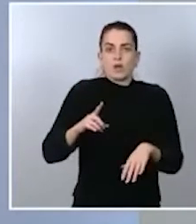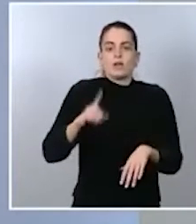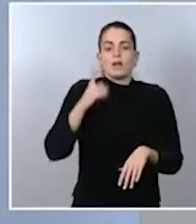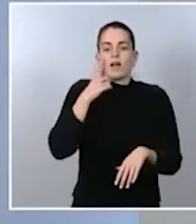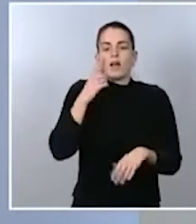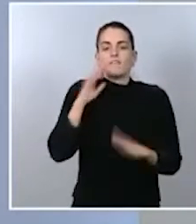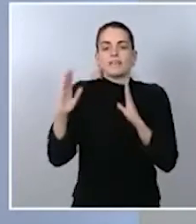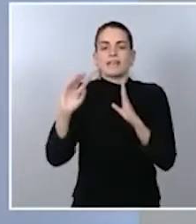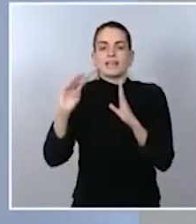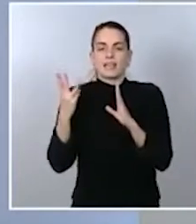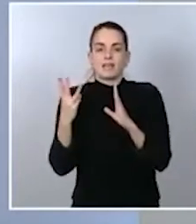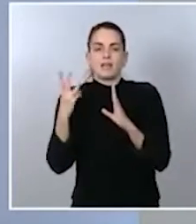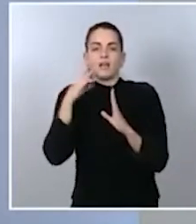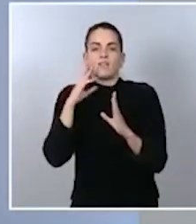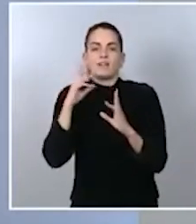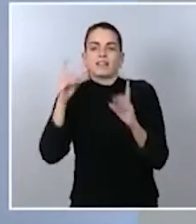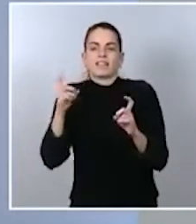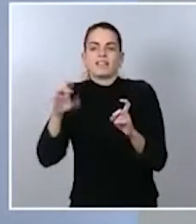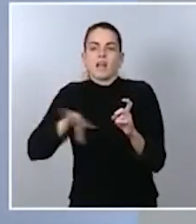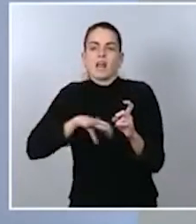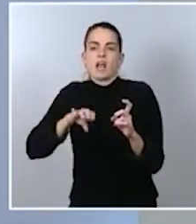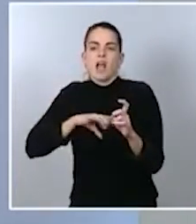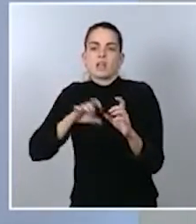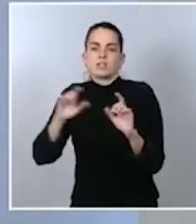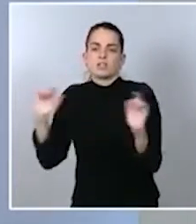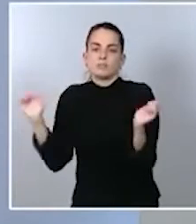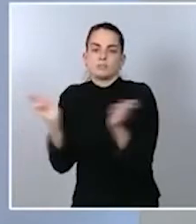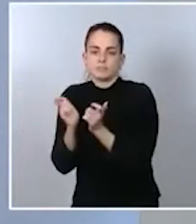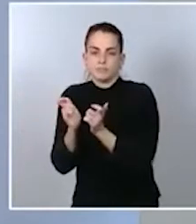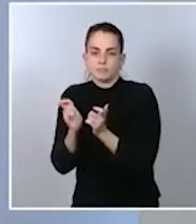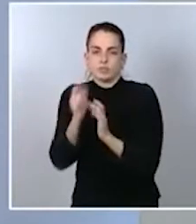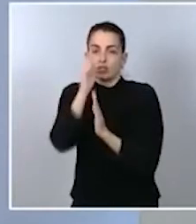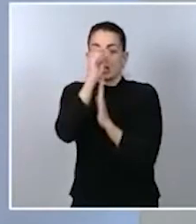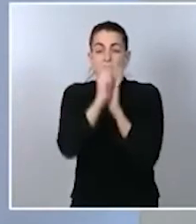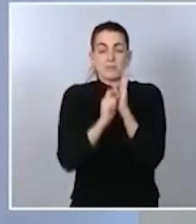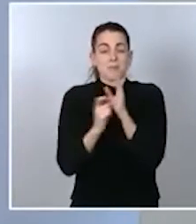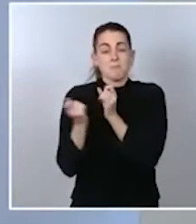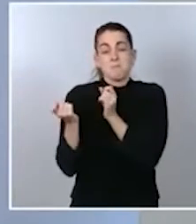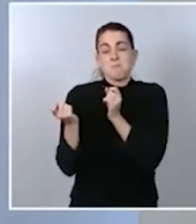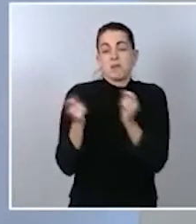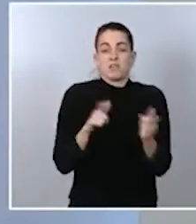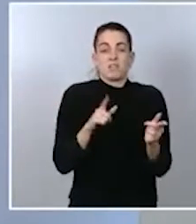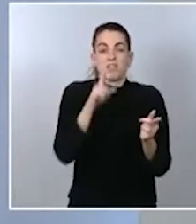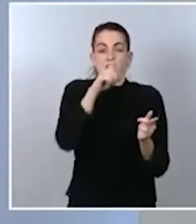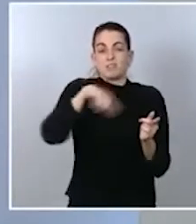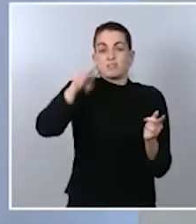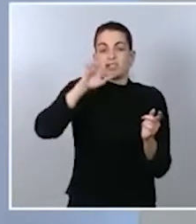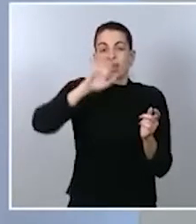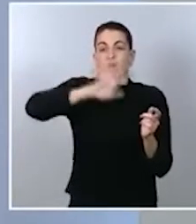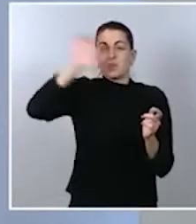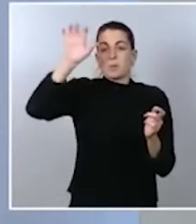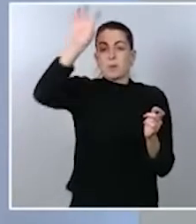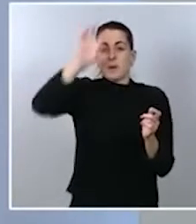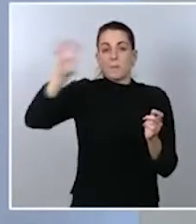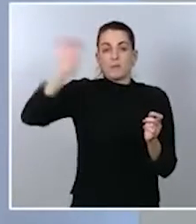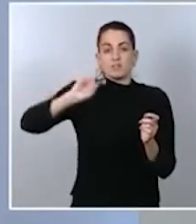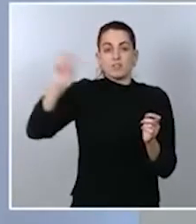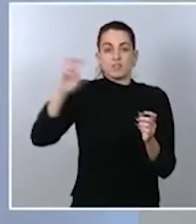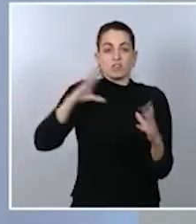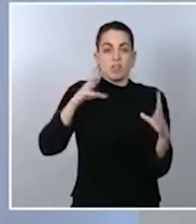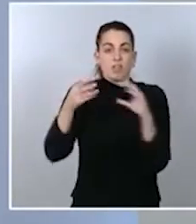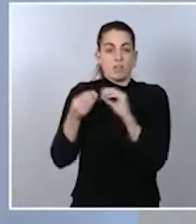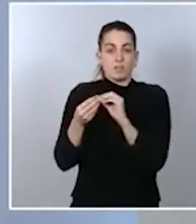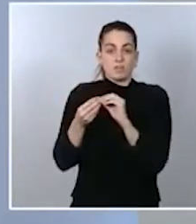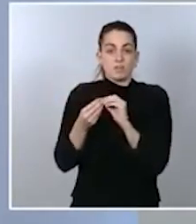casos. Por otra parte, estas medidas son muy similares a las que toman países europeos de nuestro entorno. O las llame como se las quiera